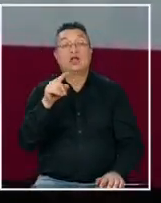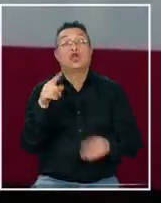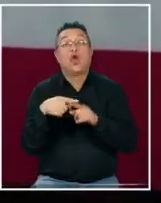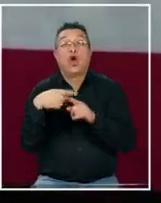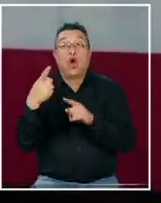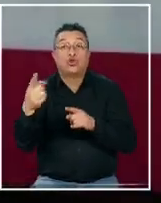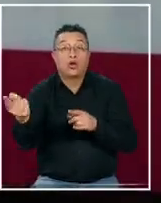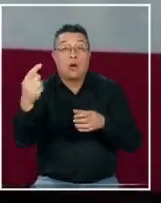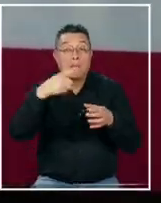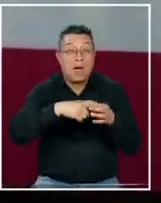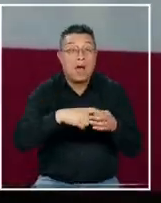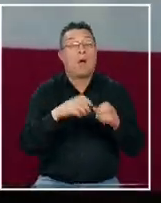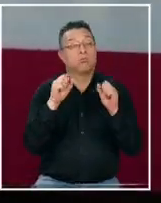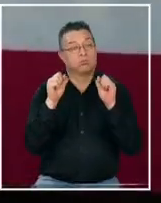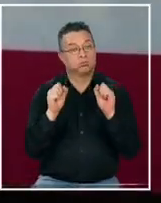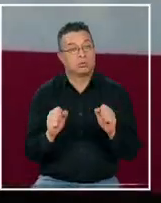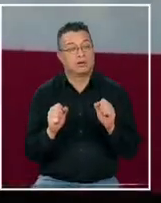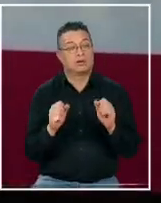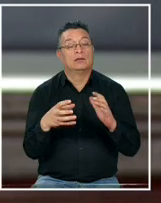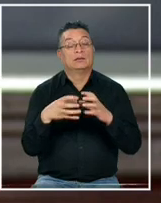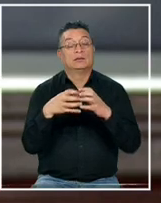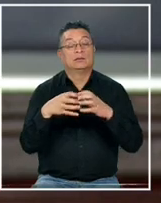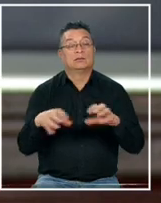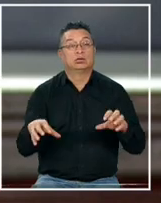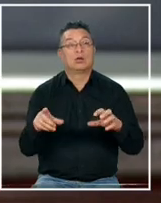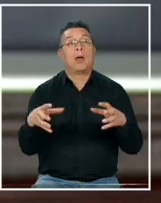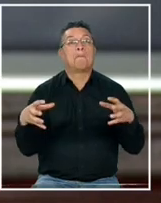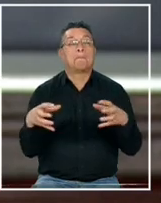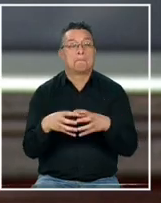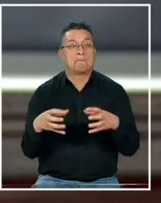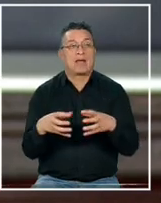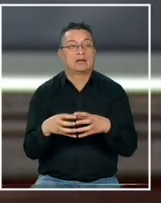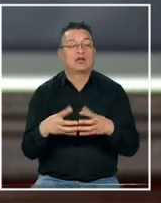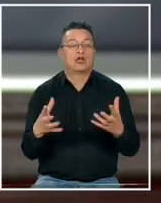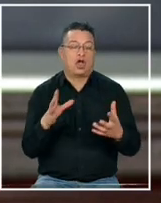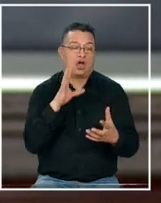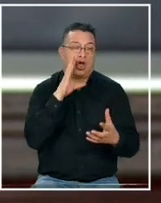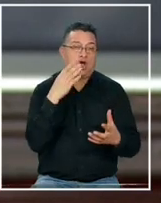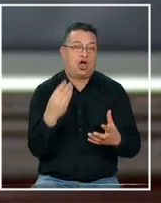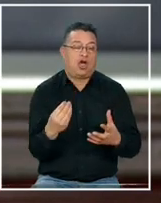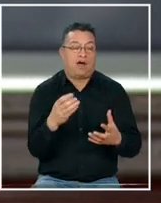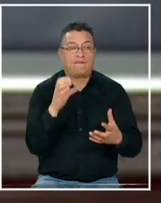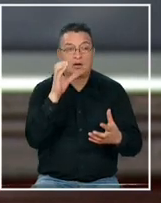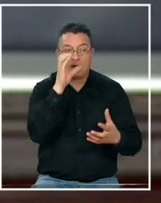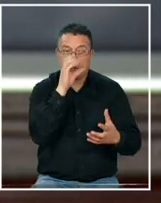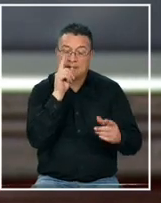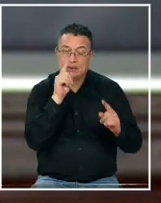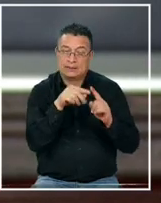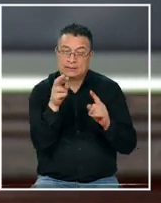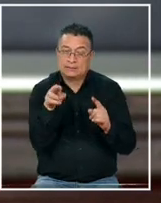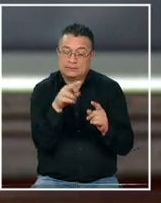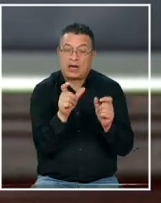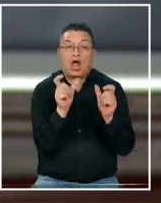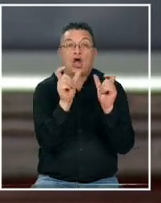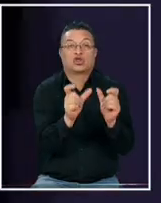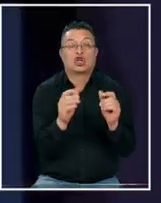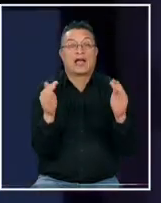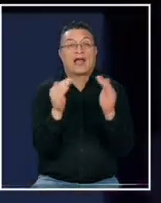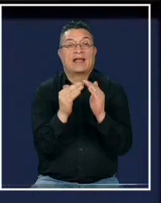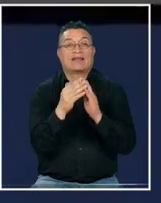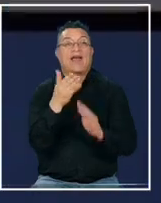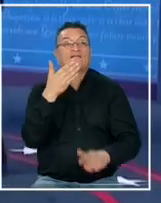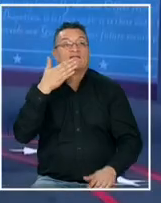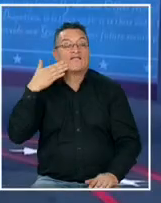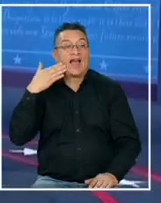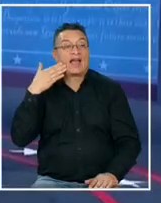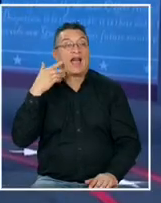carta algunos dicen podría incluso dividir aún más ese partido que obviamente busca poder retomar el control de la Casa Blanca hay que ver